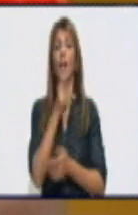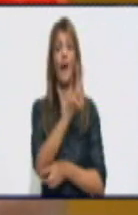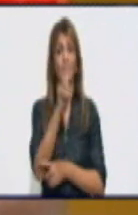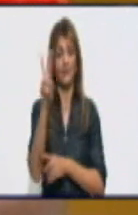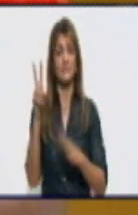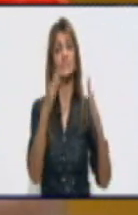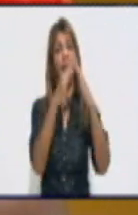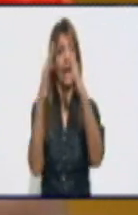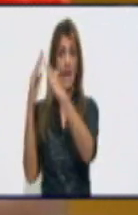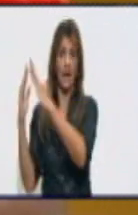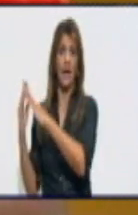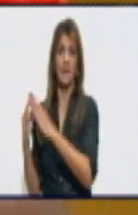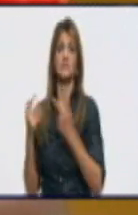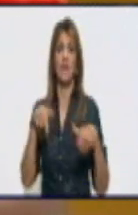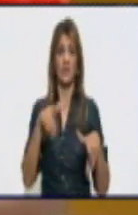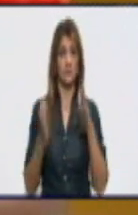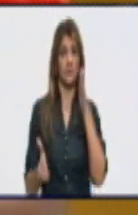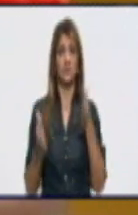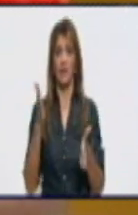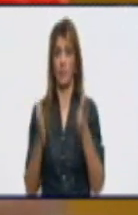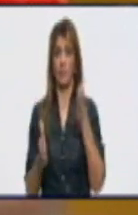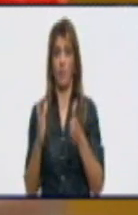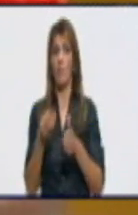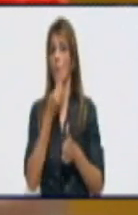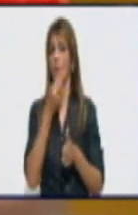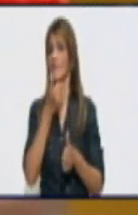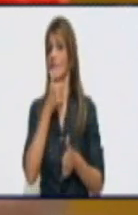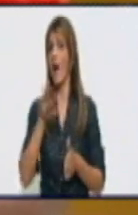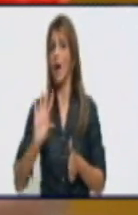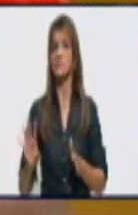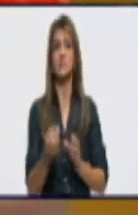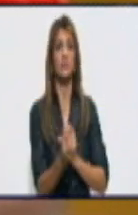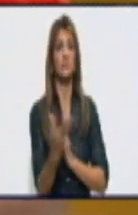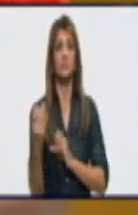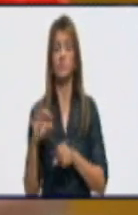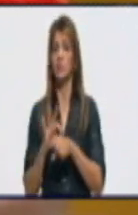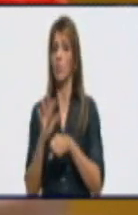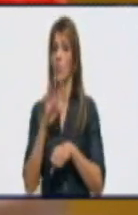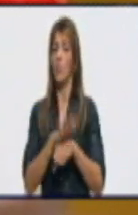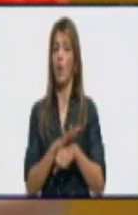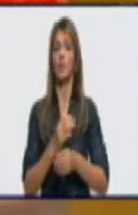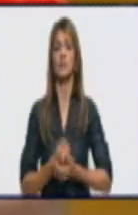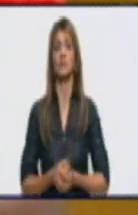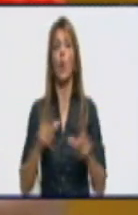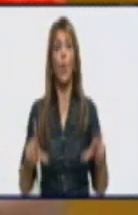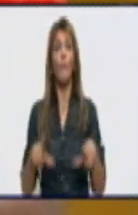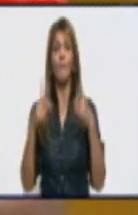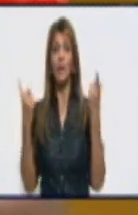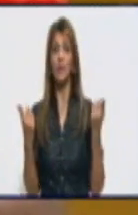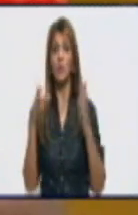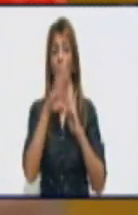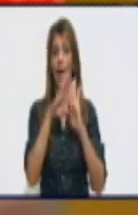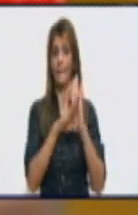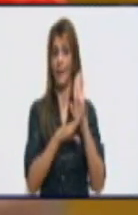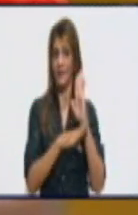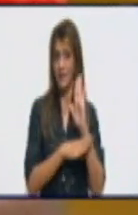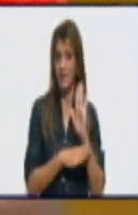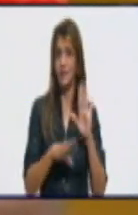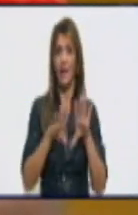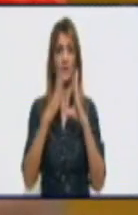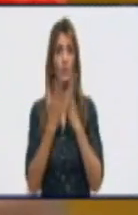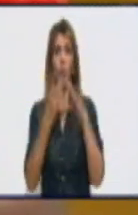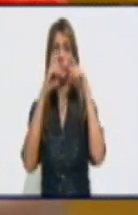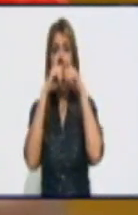dentro del ciclo. que no tengamos miedo, que todos cuidándonos y por supuesto cumpliendo estas medidas de distanciamiento y usando la